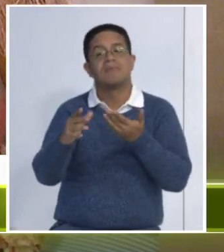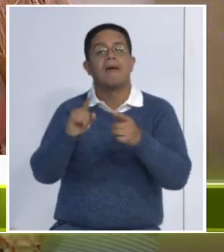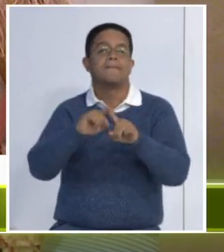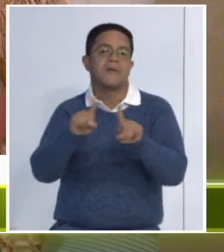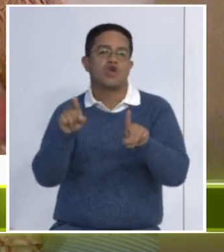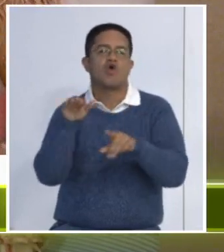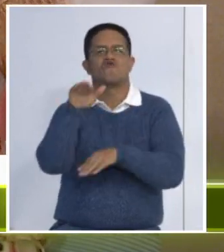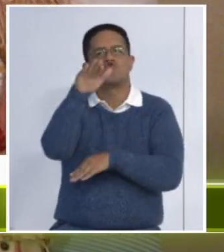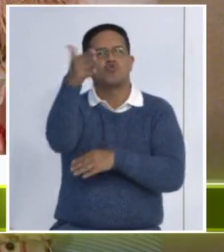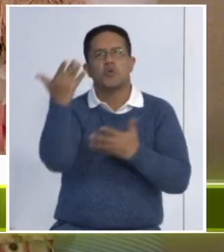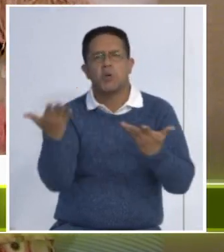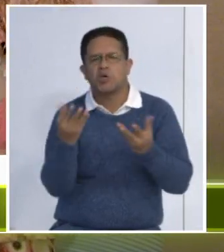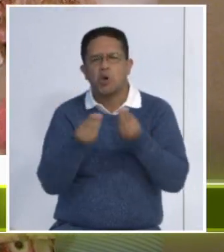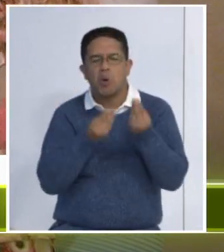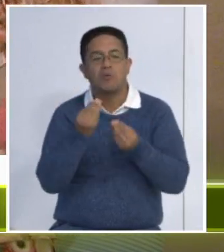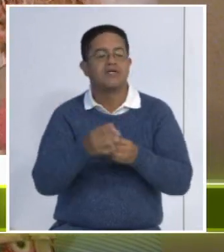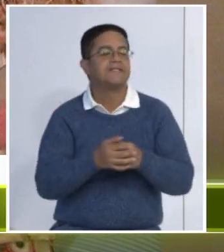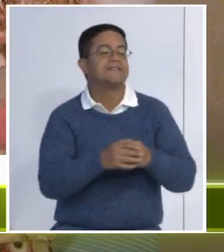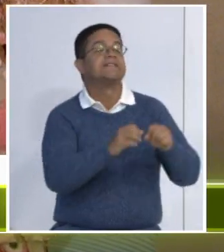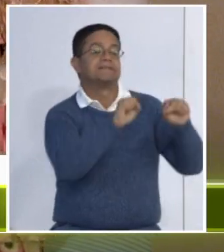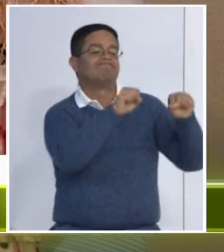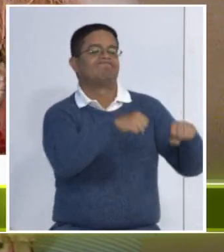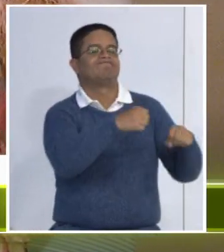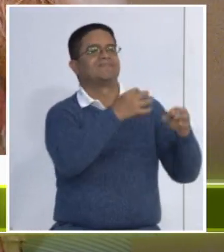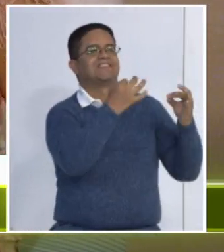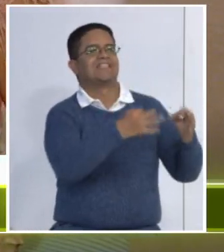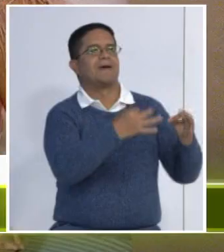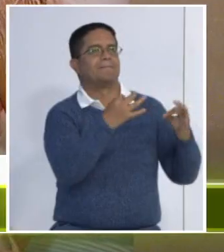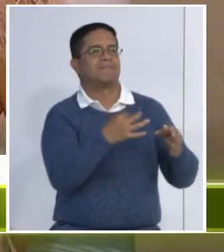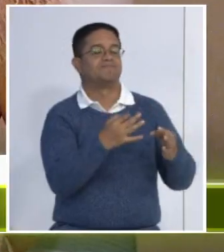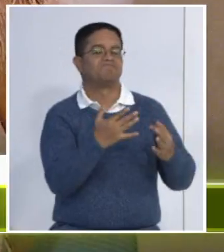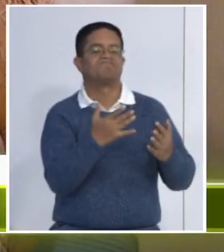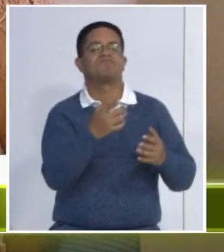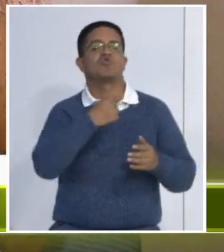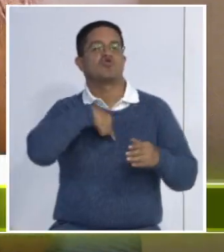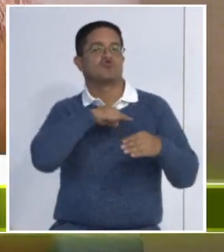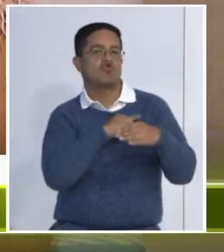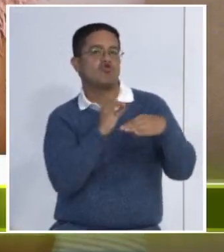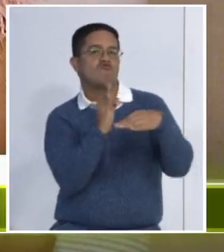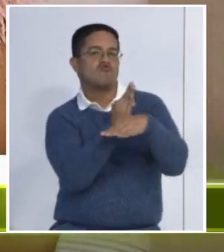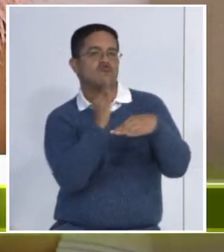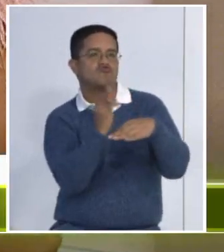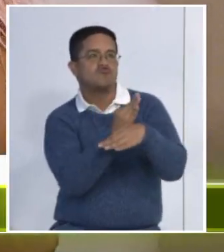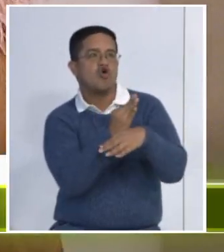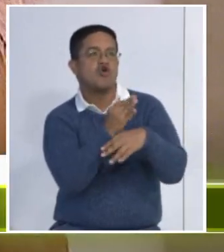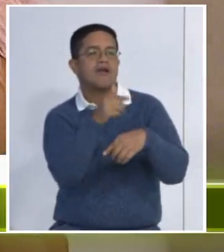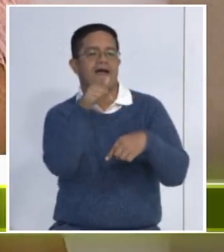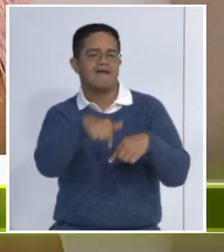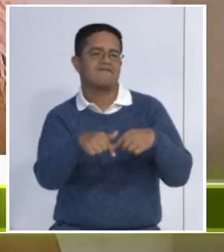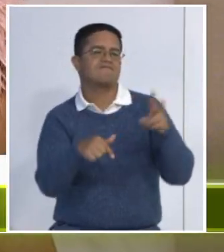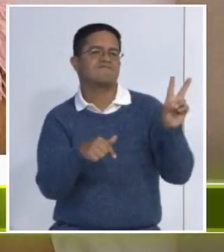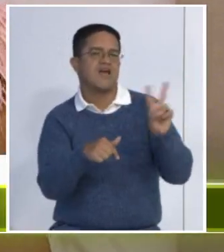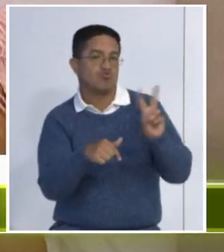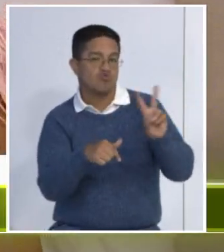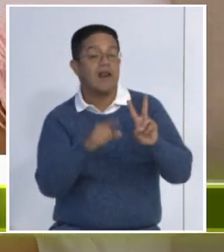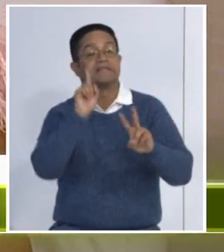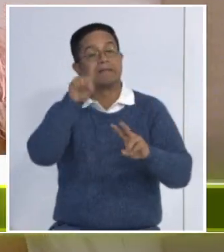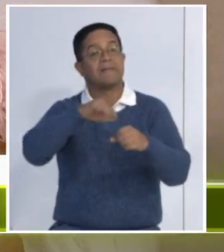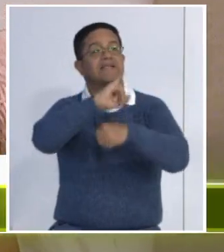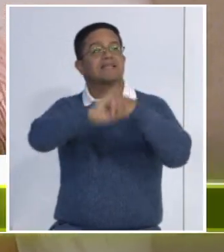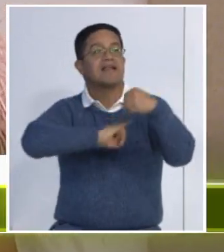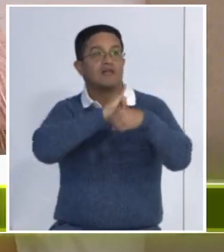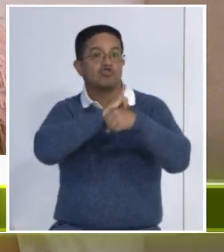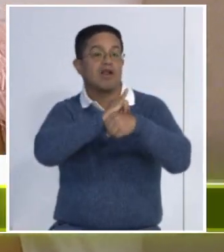sí en los próximos meses. Siempre. Una de las funciones de toda sociedad científica en nuestro país y a nivel internacional es la